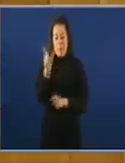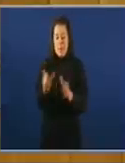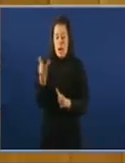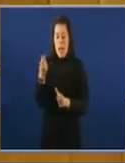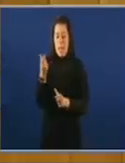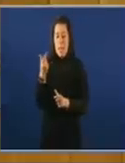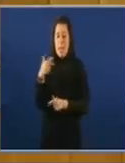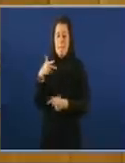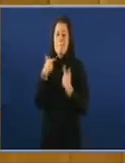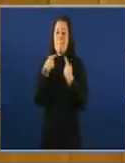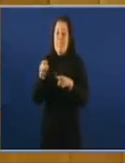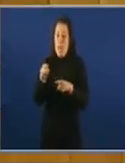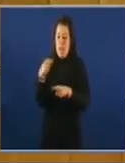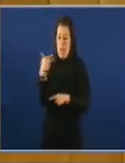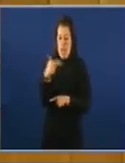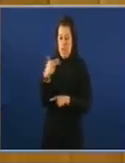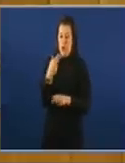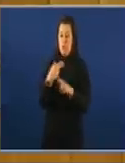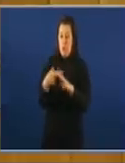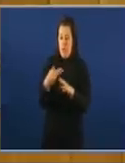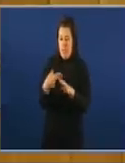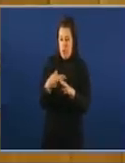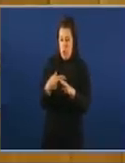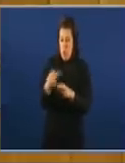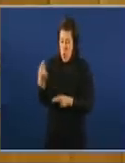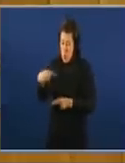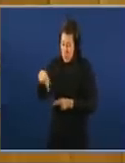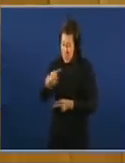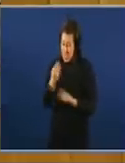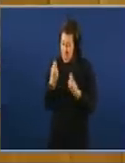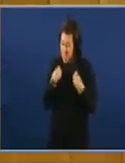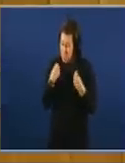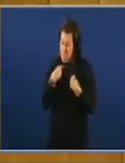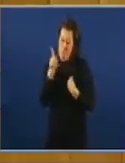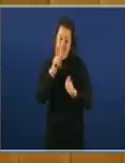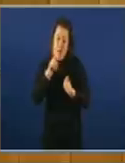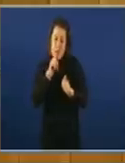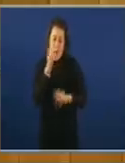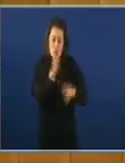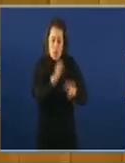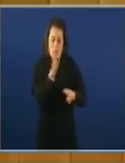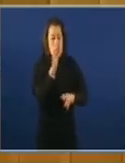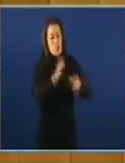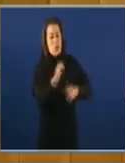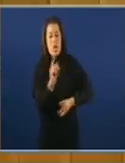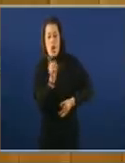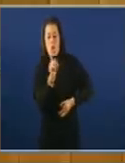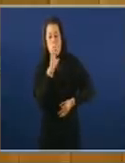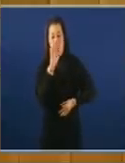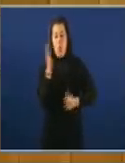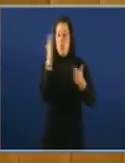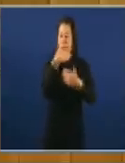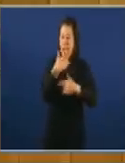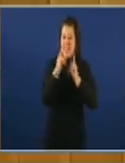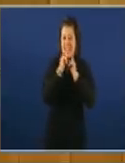non os civis non os de personalidade Vostedes viven na infamia pero non na infamia xurídica porque non hai caso xurídico nin hai caso político